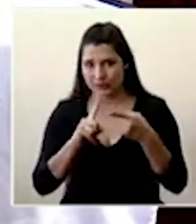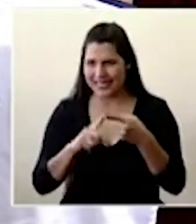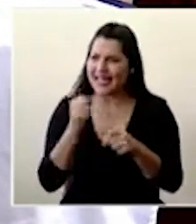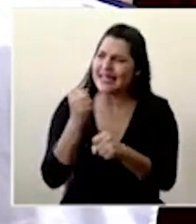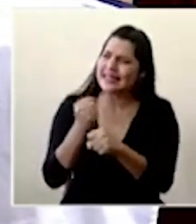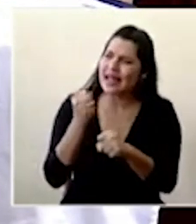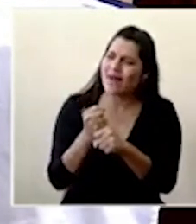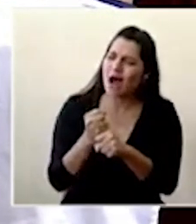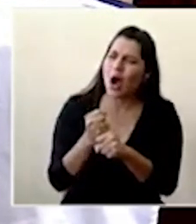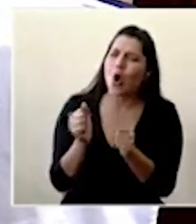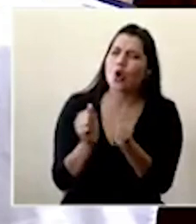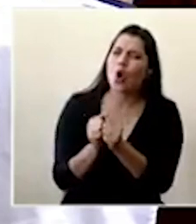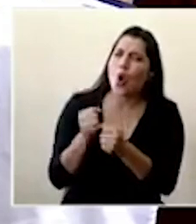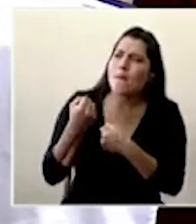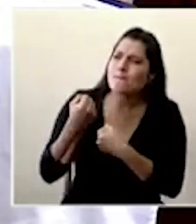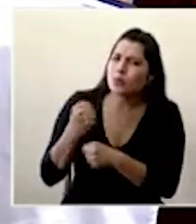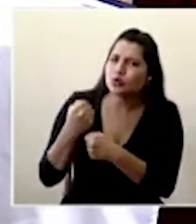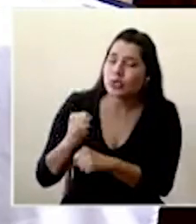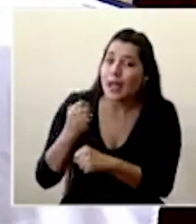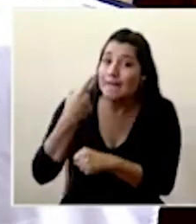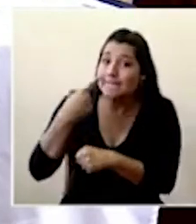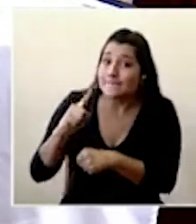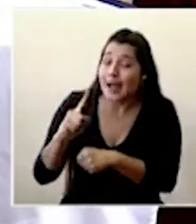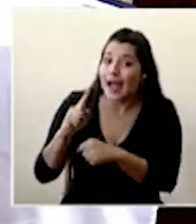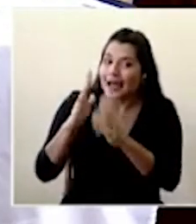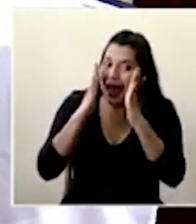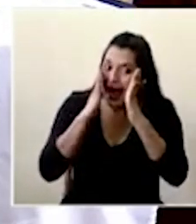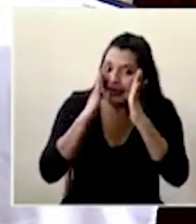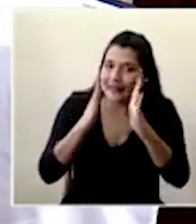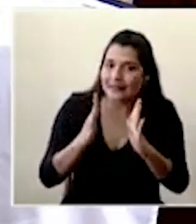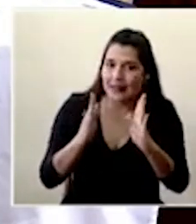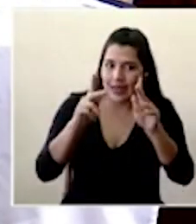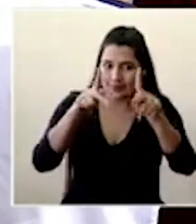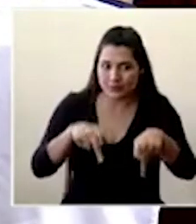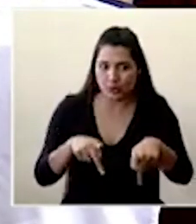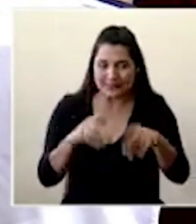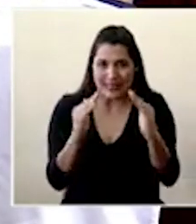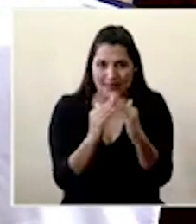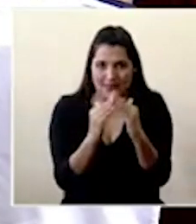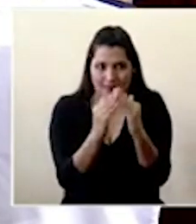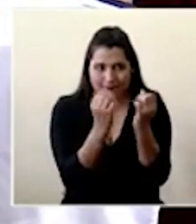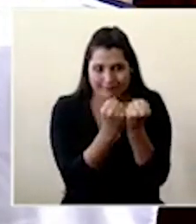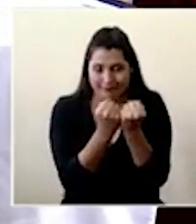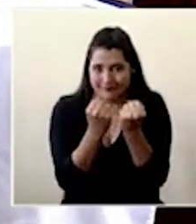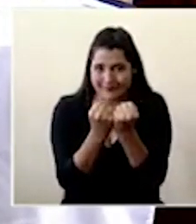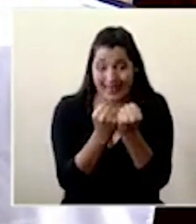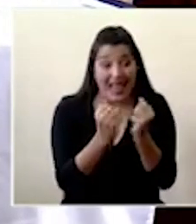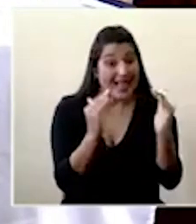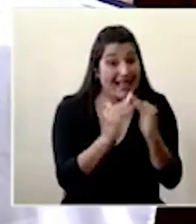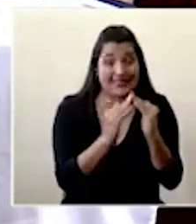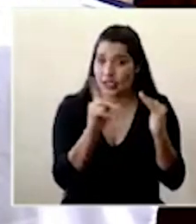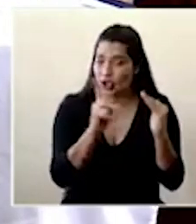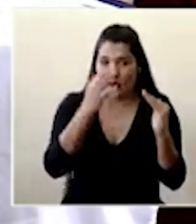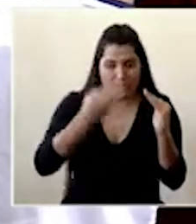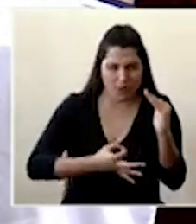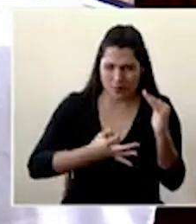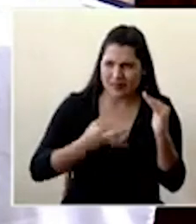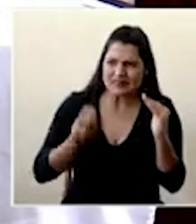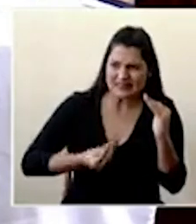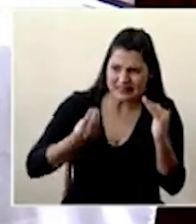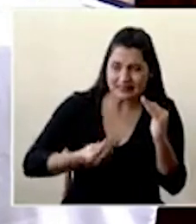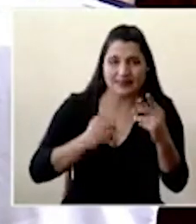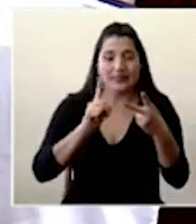municipalidades para el tratamiento de la población que vive en asentamientos informales y nos dicen que doña Emilia